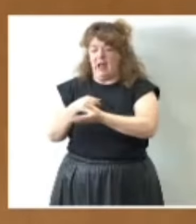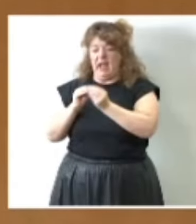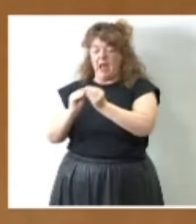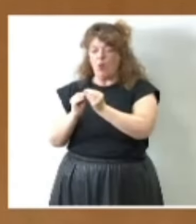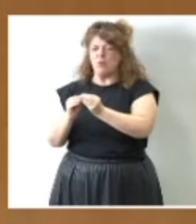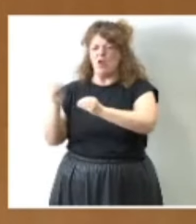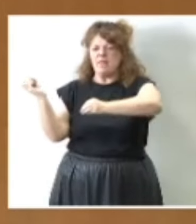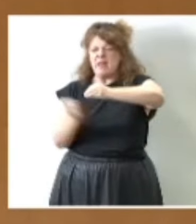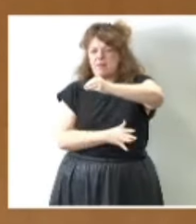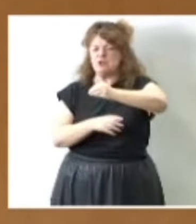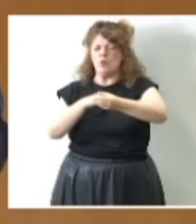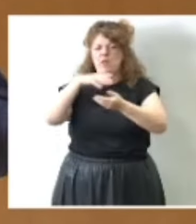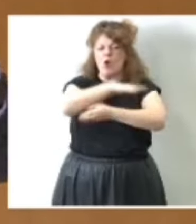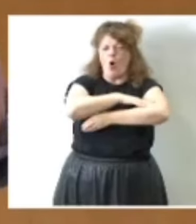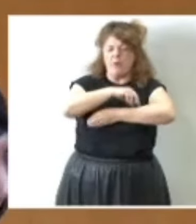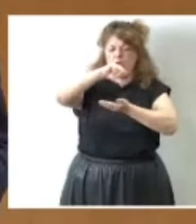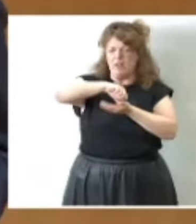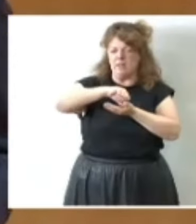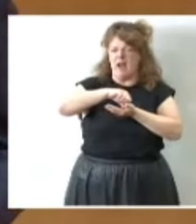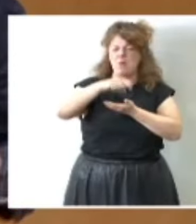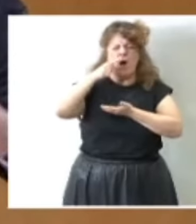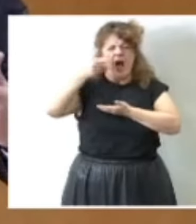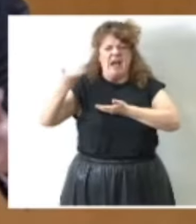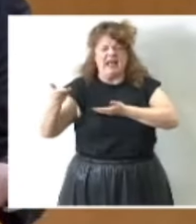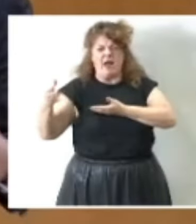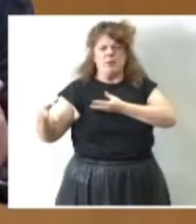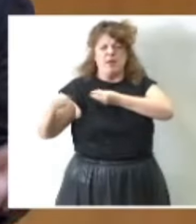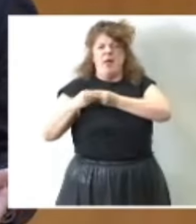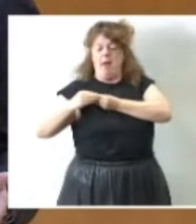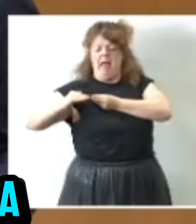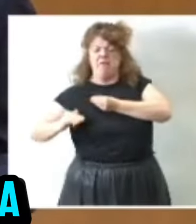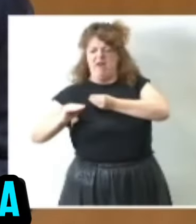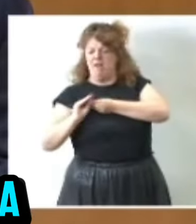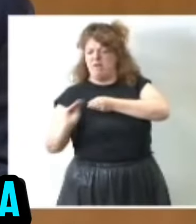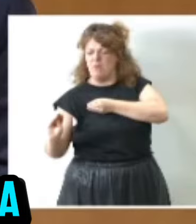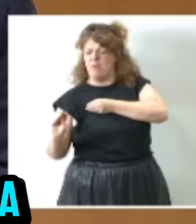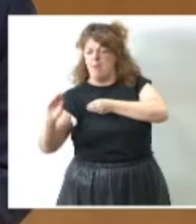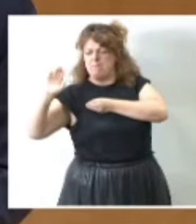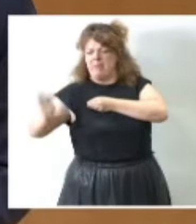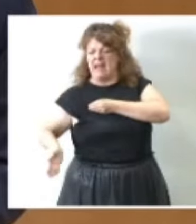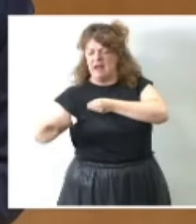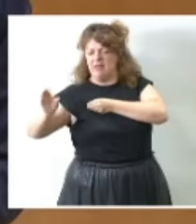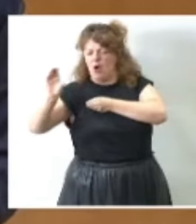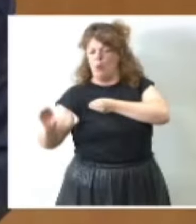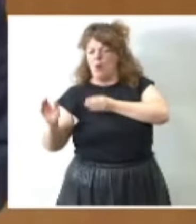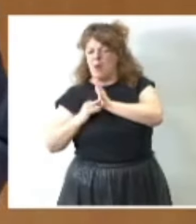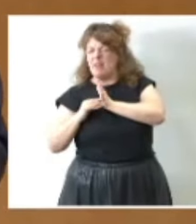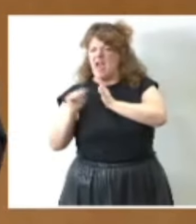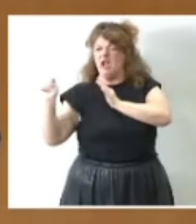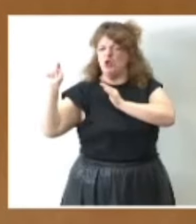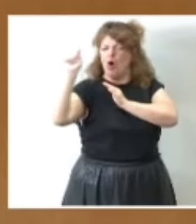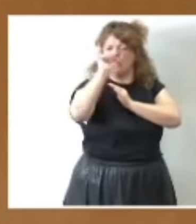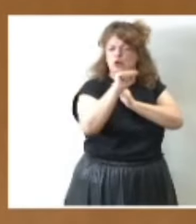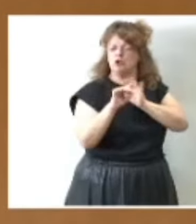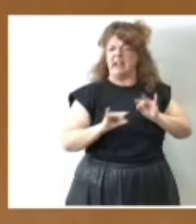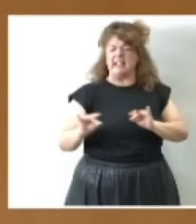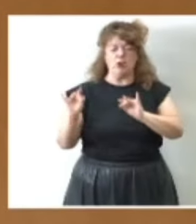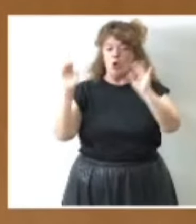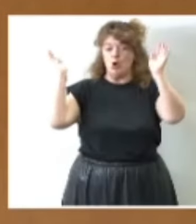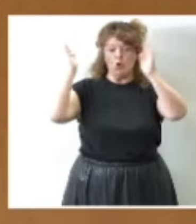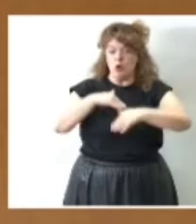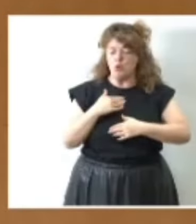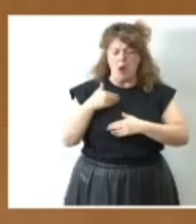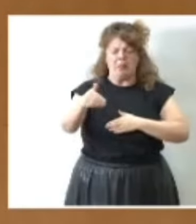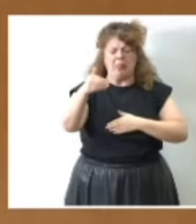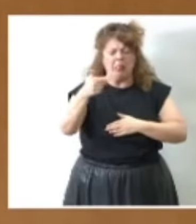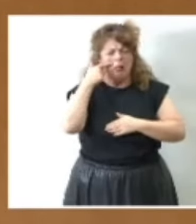inversiones del Gobierno Central que se ve agravada por la infrafinanciación que penaliza la Comunidad Valenciana y a otros muchos territorios y que no tiene visos de